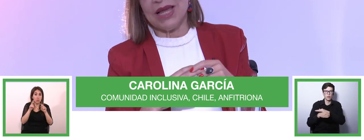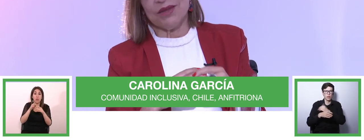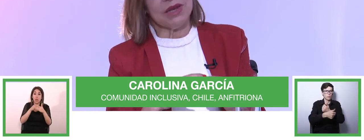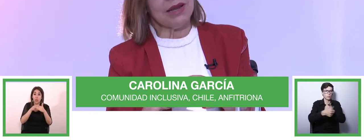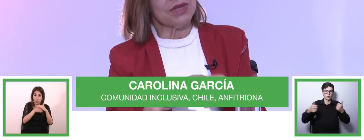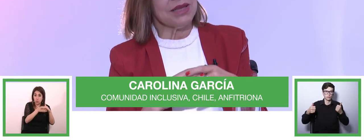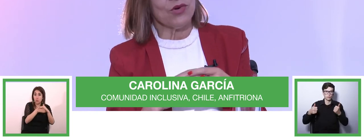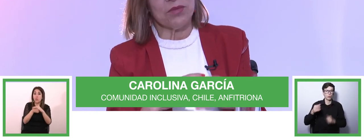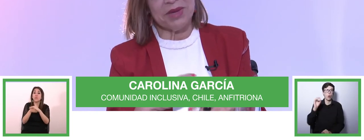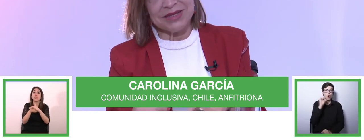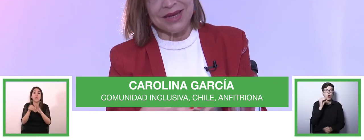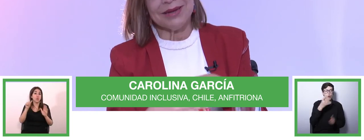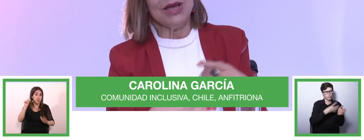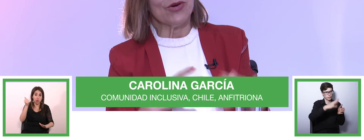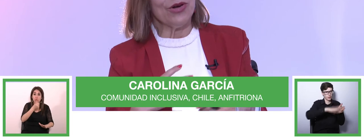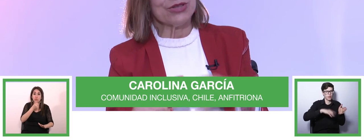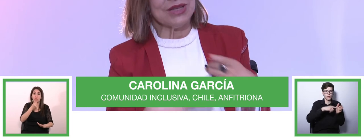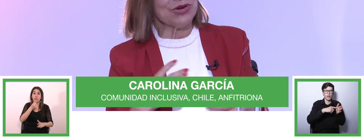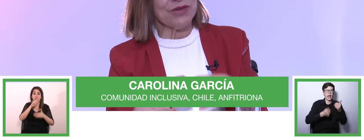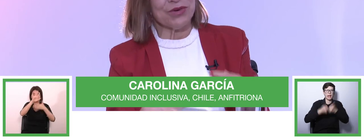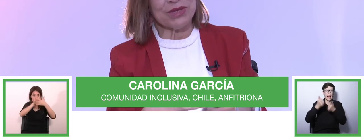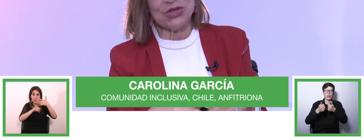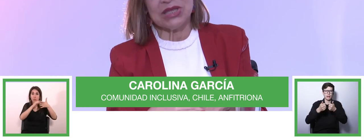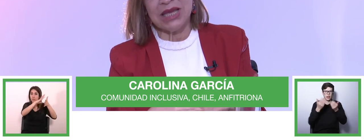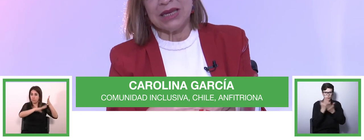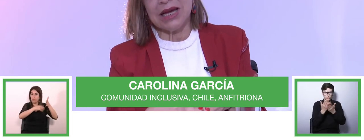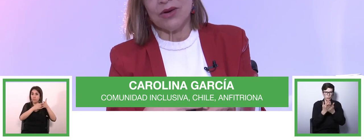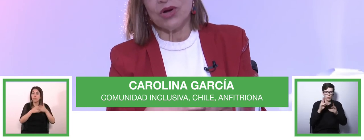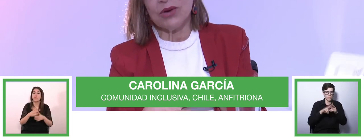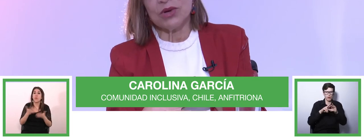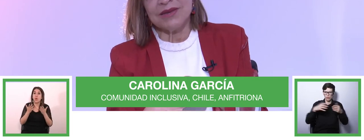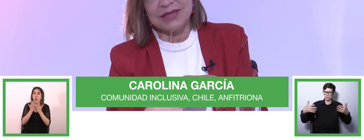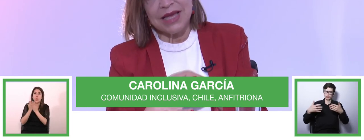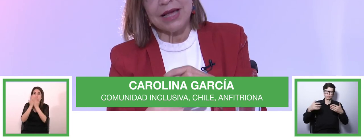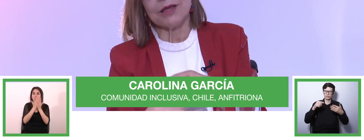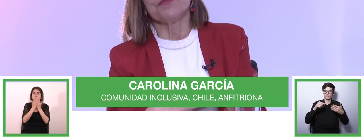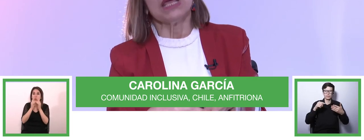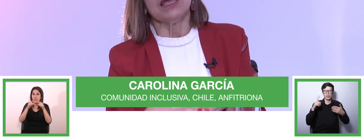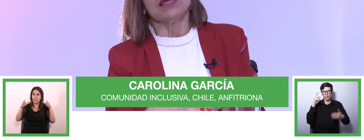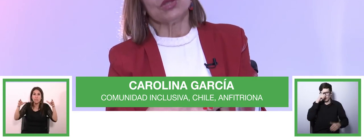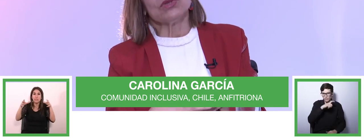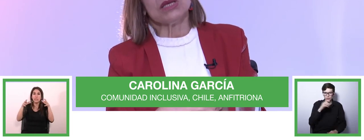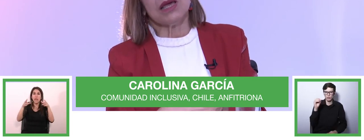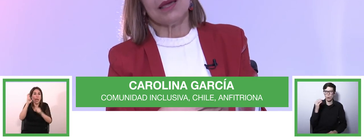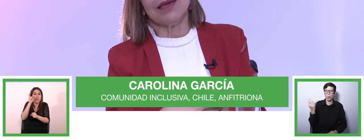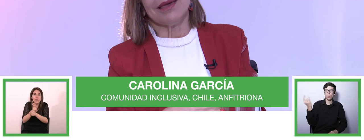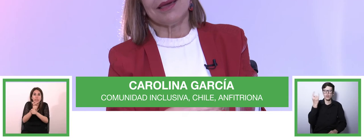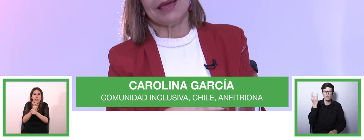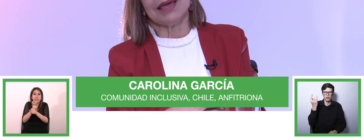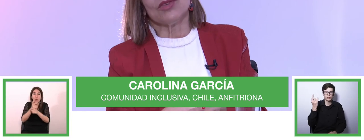curriculares finalmente no conversan con los centros de formación técnica o las universidades entonces